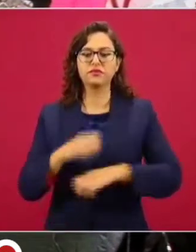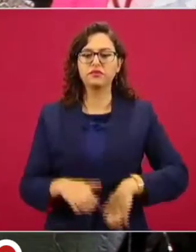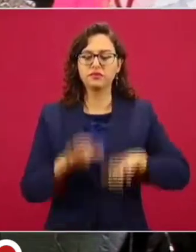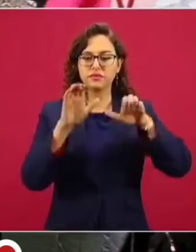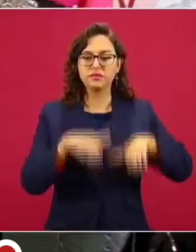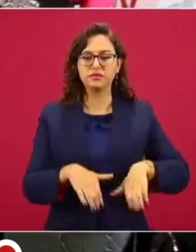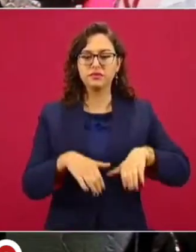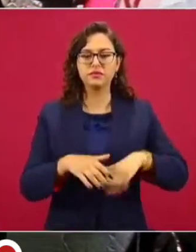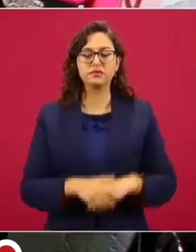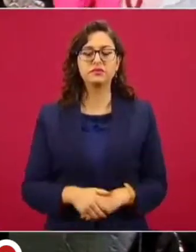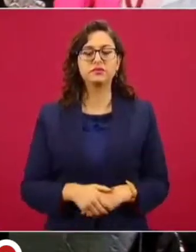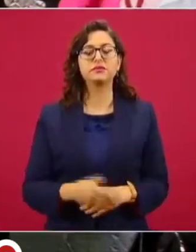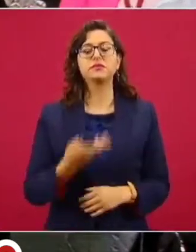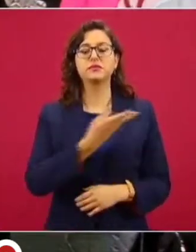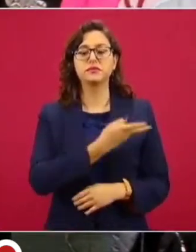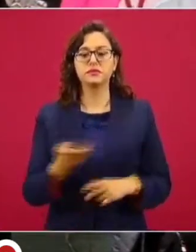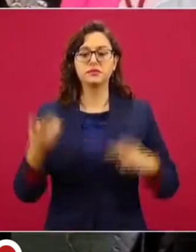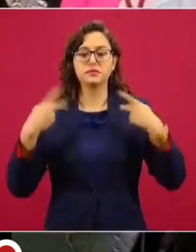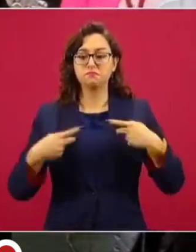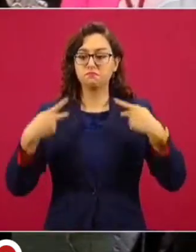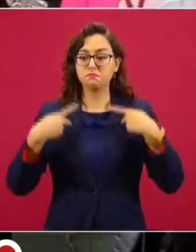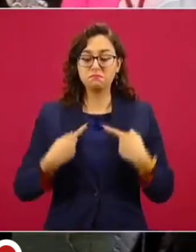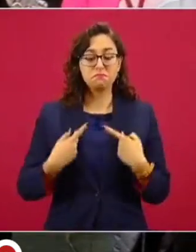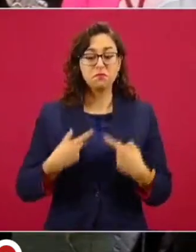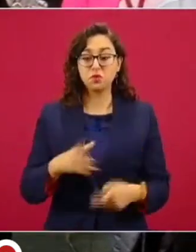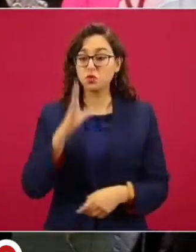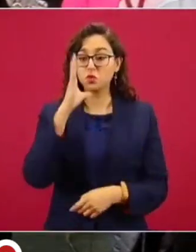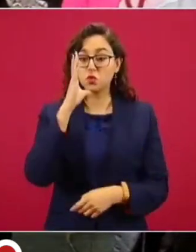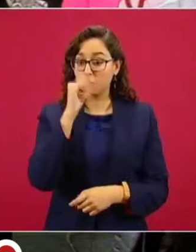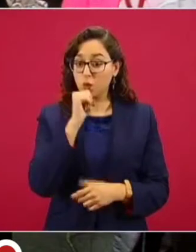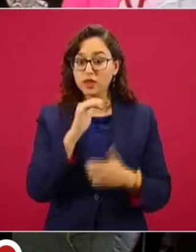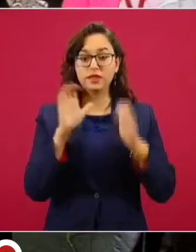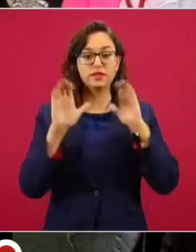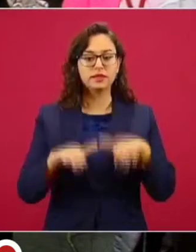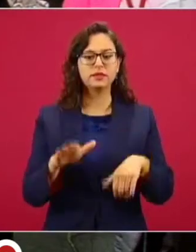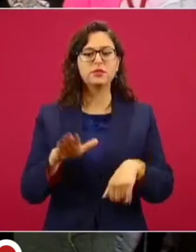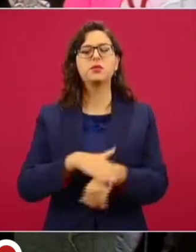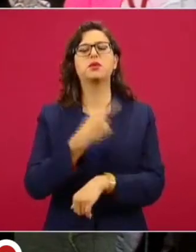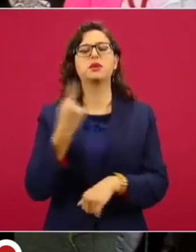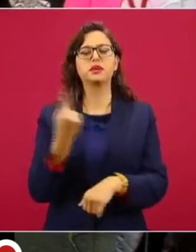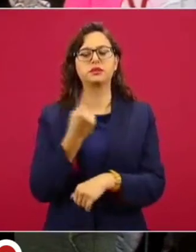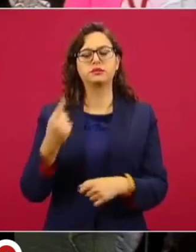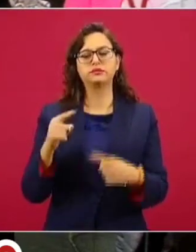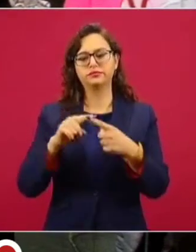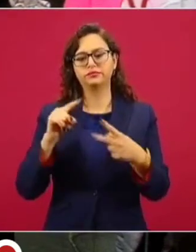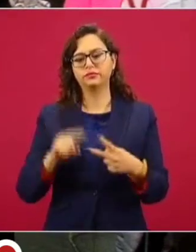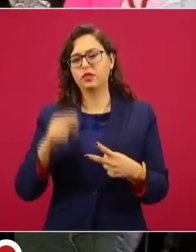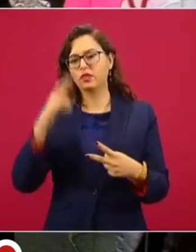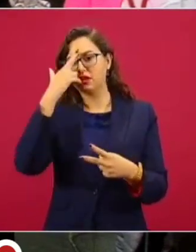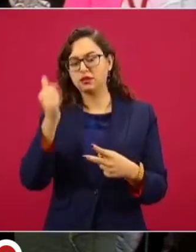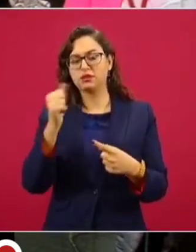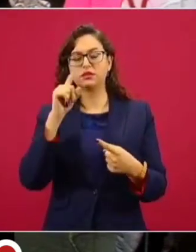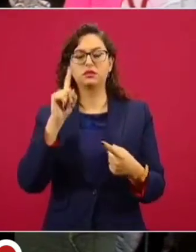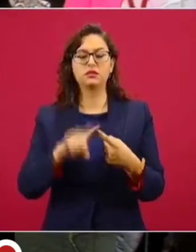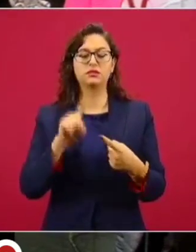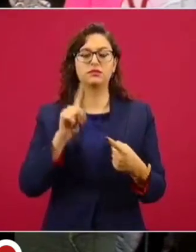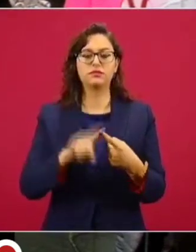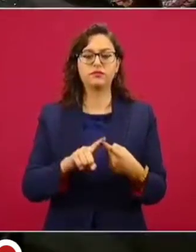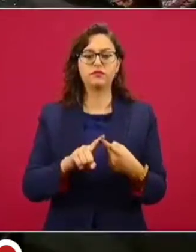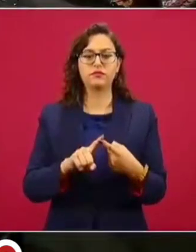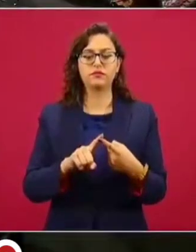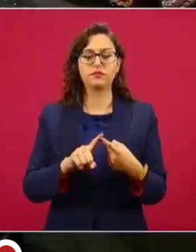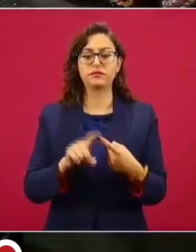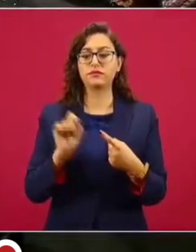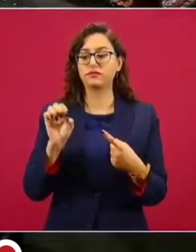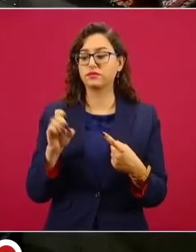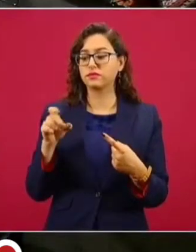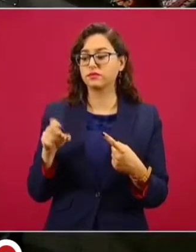Estas personas se encuentran imposibilitadas por dos razones, una de ellas es porque el Reglamento de Defensa Nacional prohíbe el